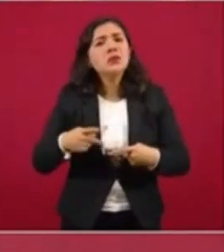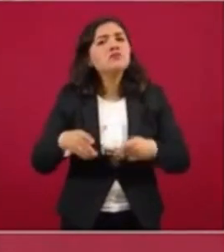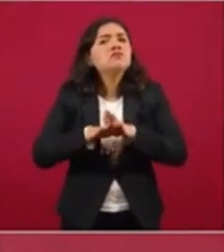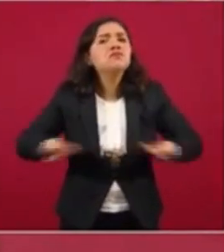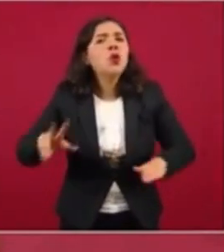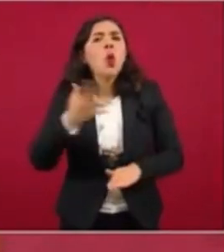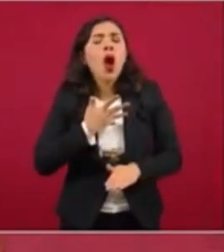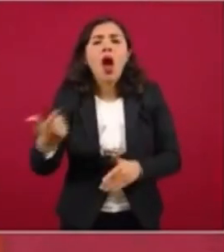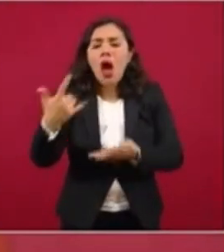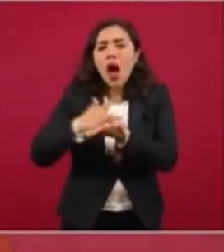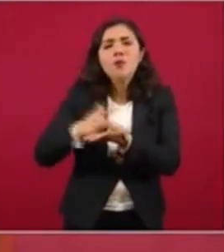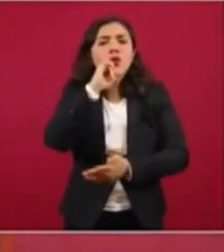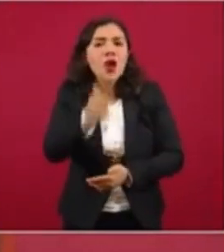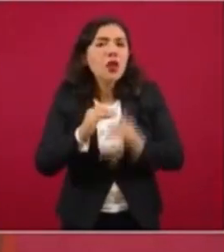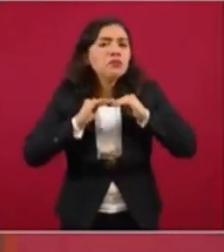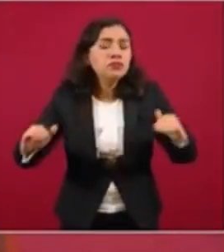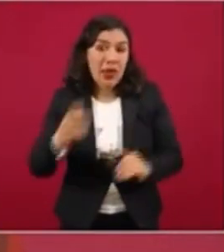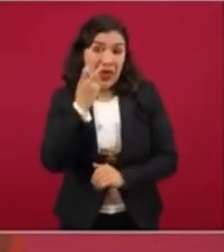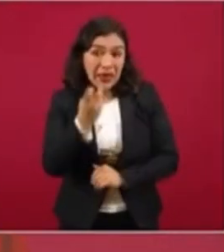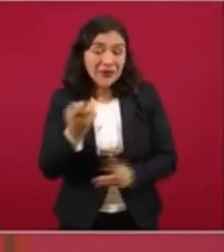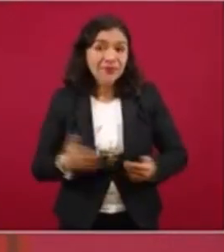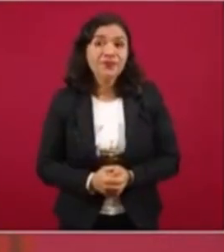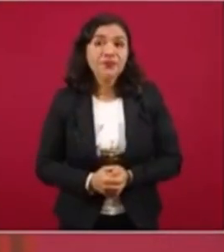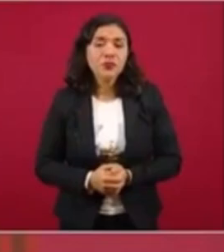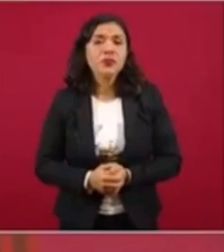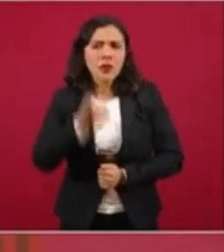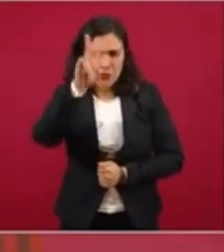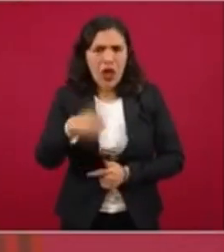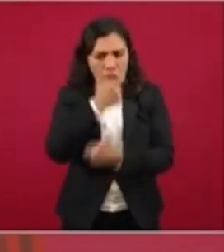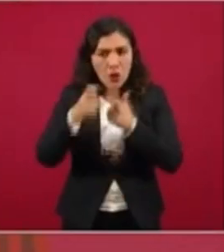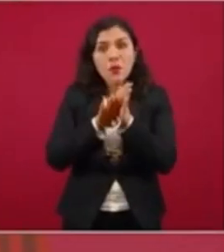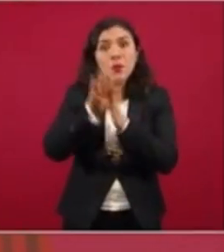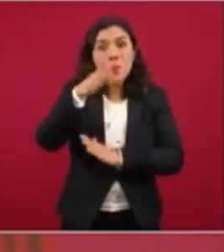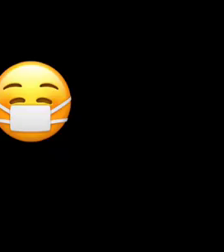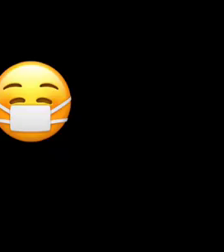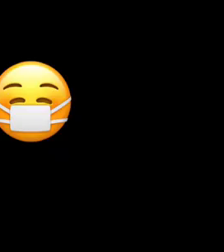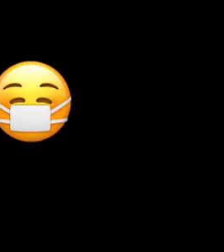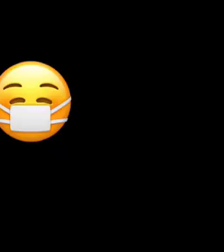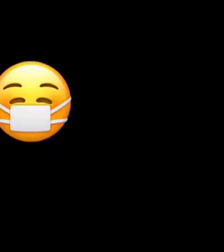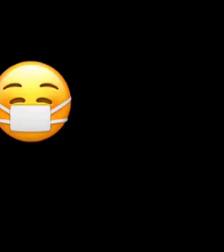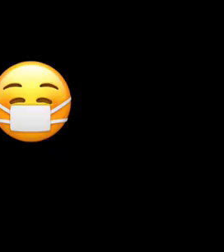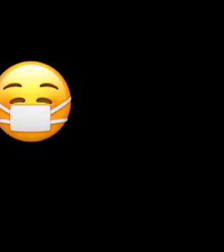sin recibir apoyos. Entonces va a crecer la economía y va a haber bienestar.